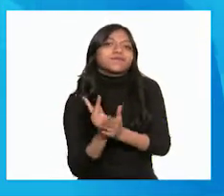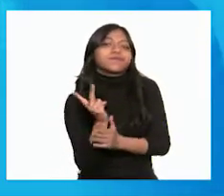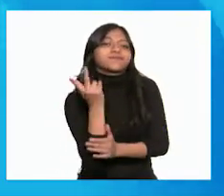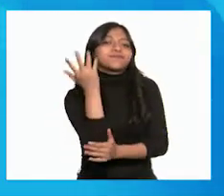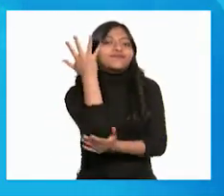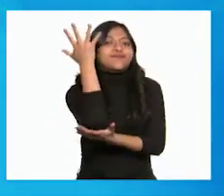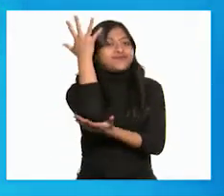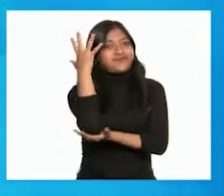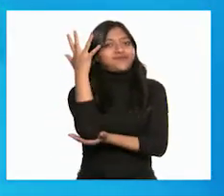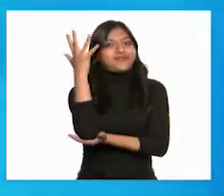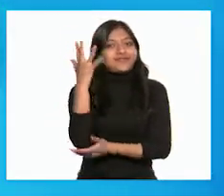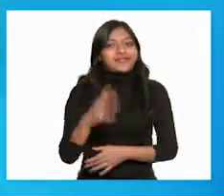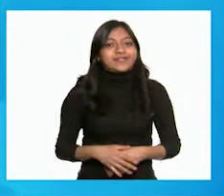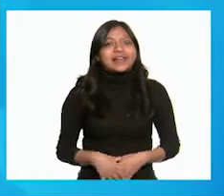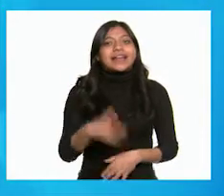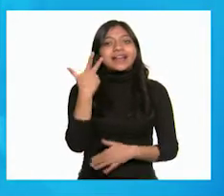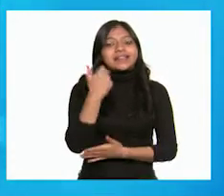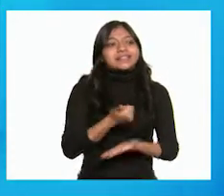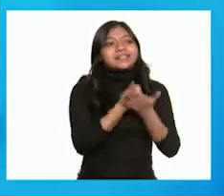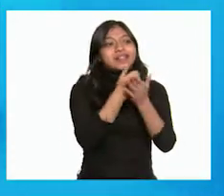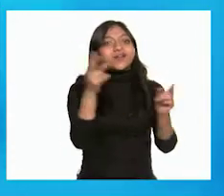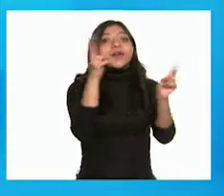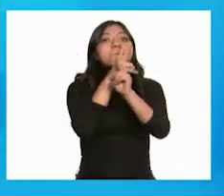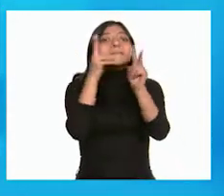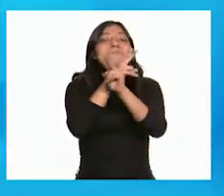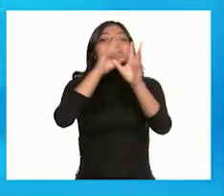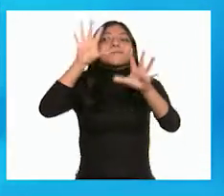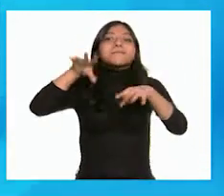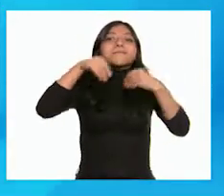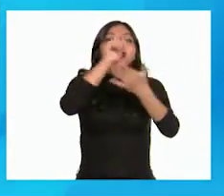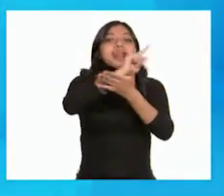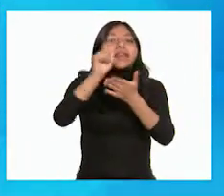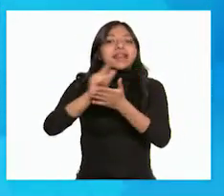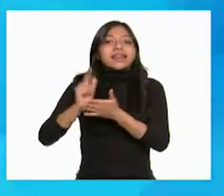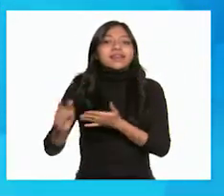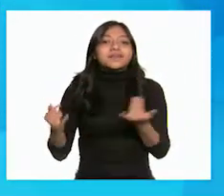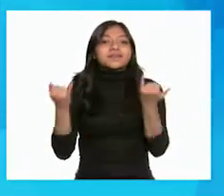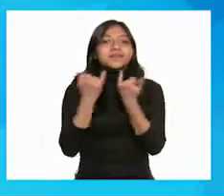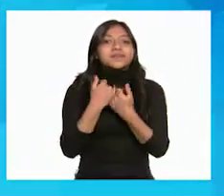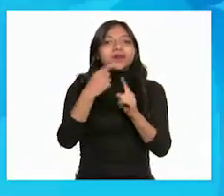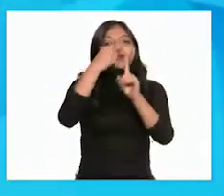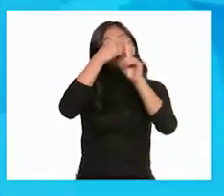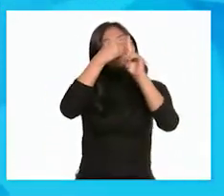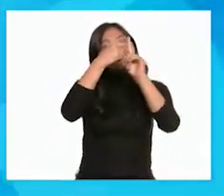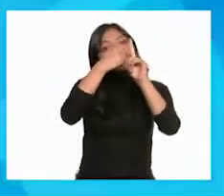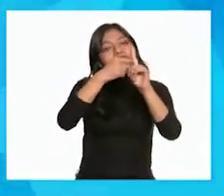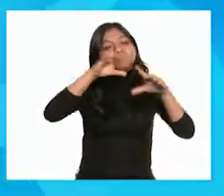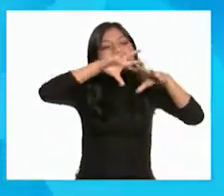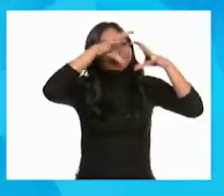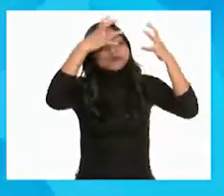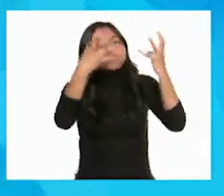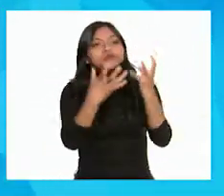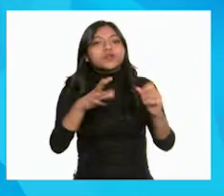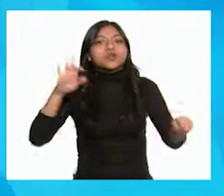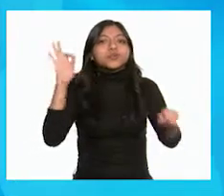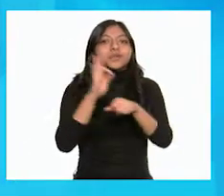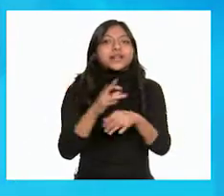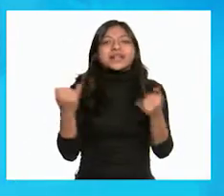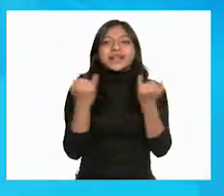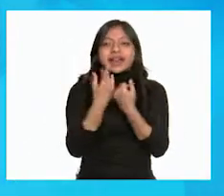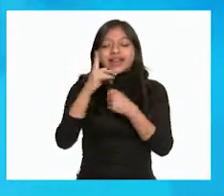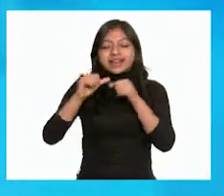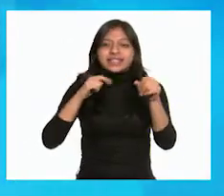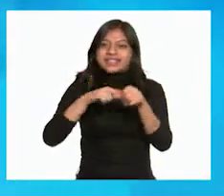fuertes y grandes, para que ayuden a mejorar el aire, regulen el clima, disminuyan el cambio climático y sean el hogar de muchos animales.